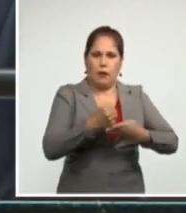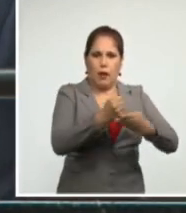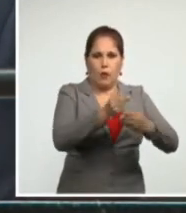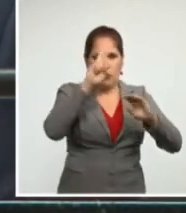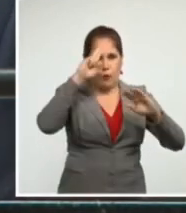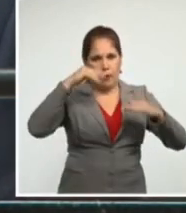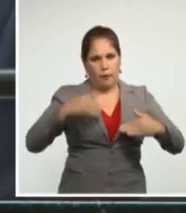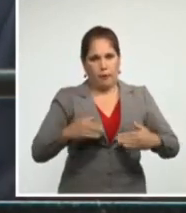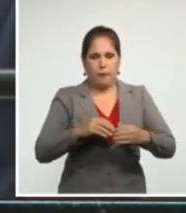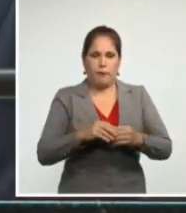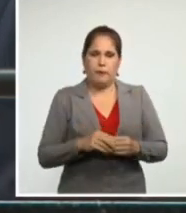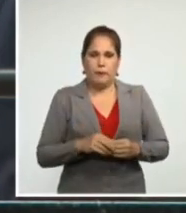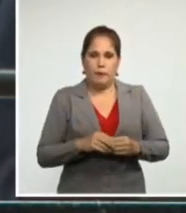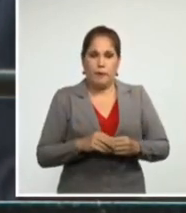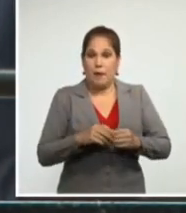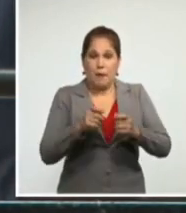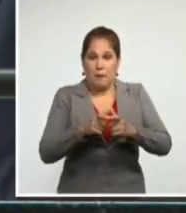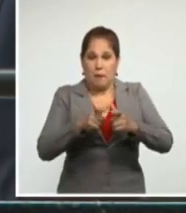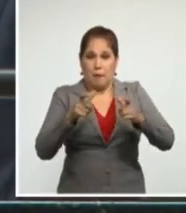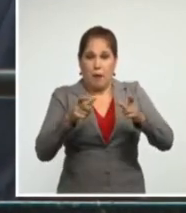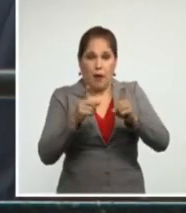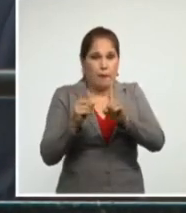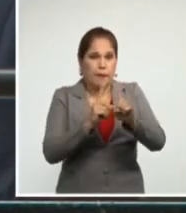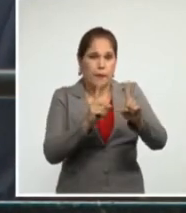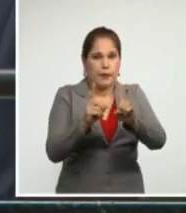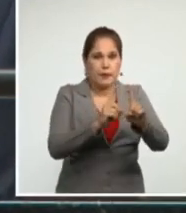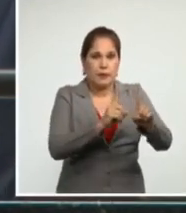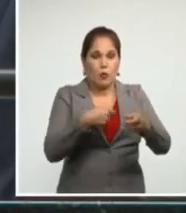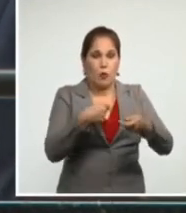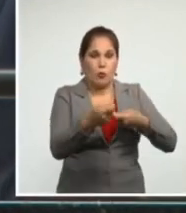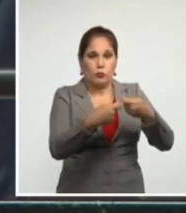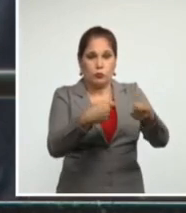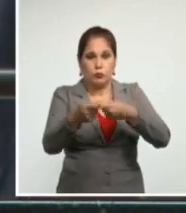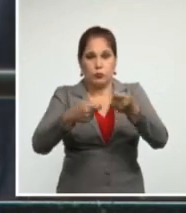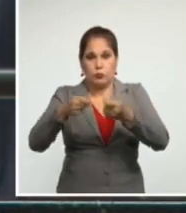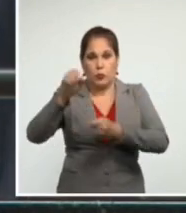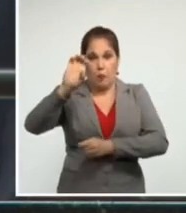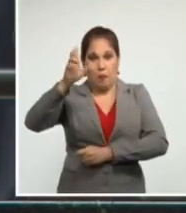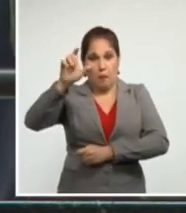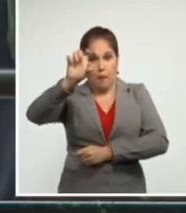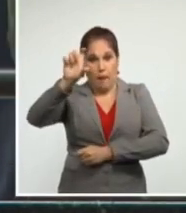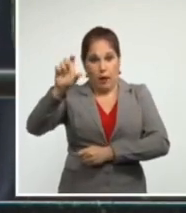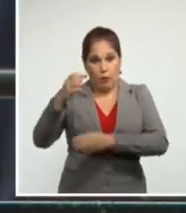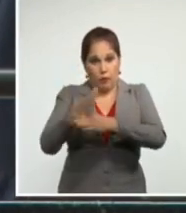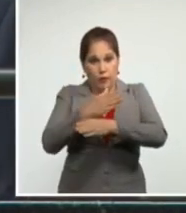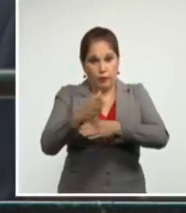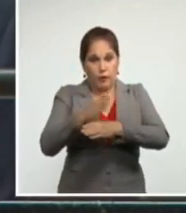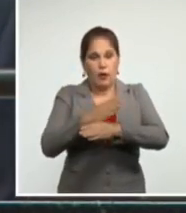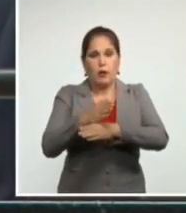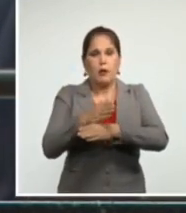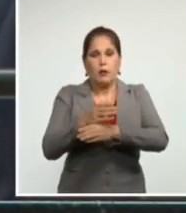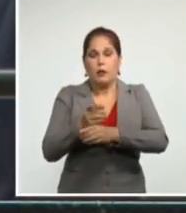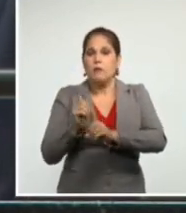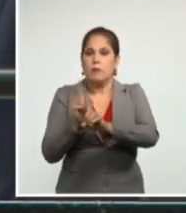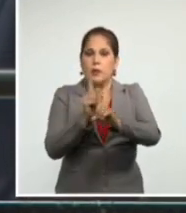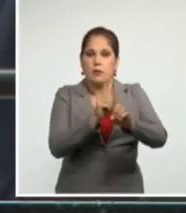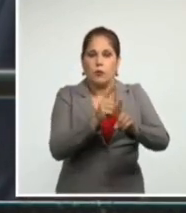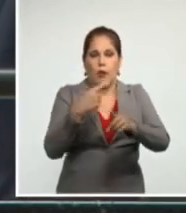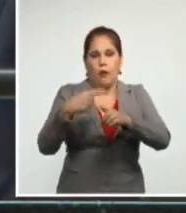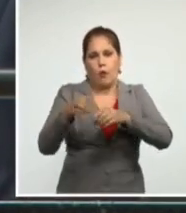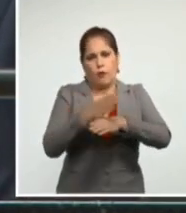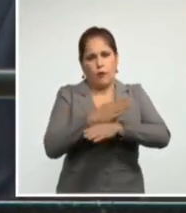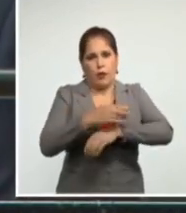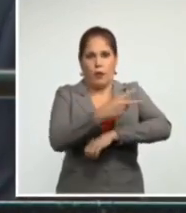Incrementó el acoso a las transacciones comerciales y financieras en otros mercados